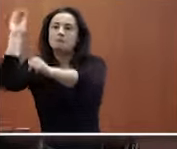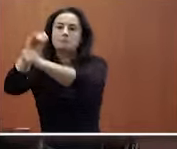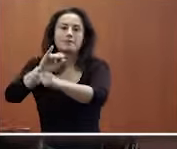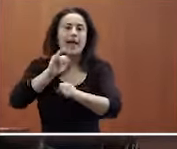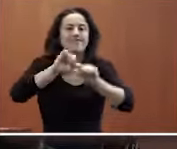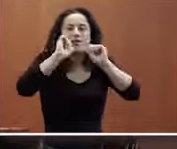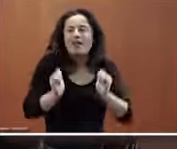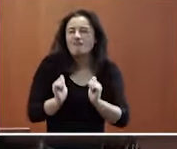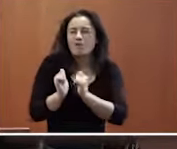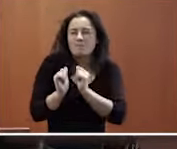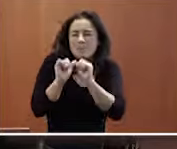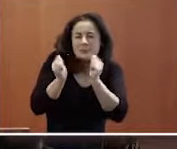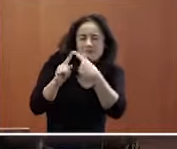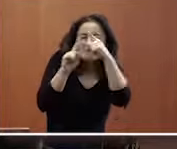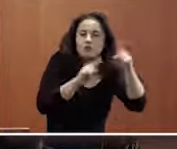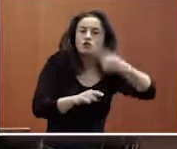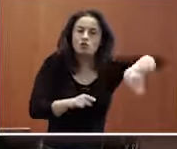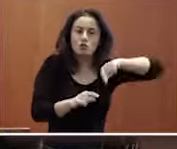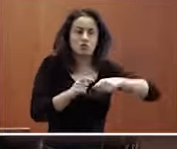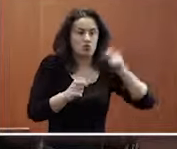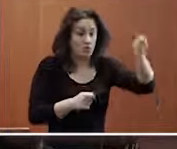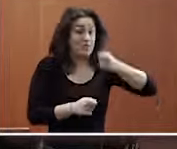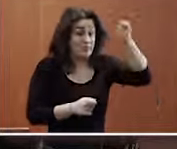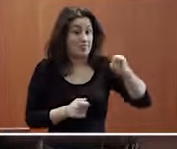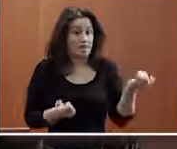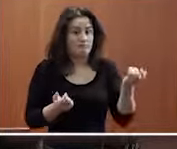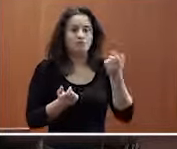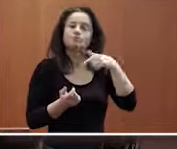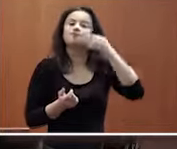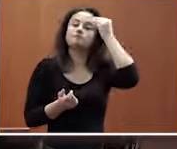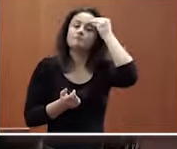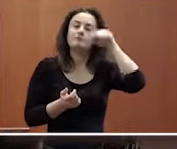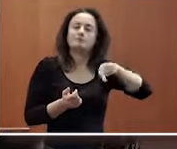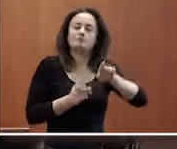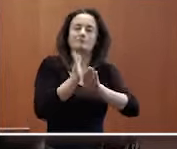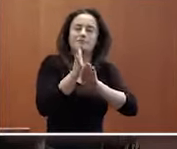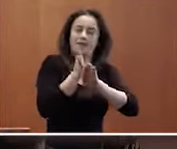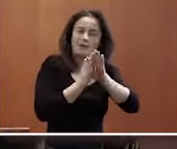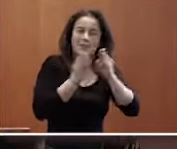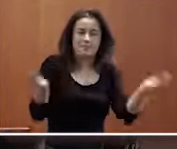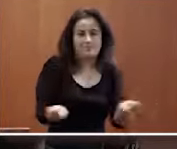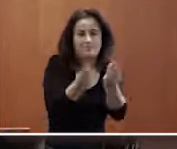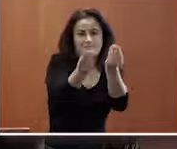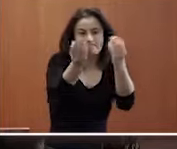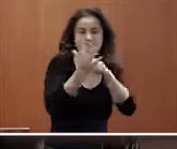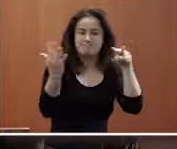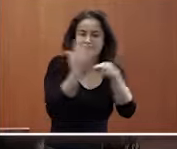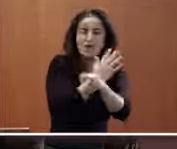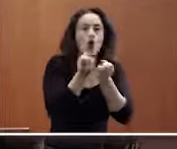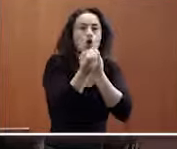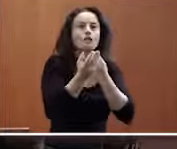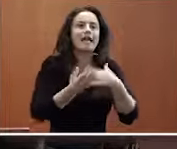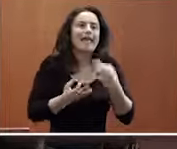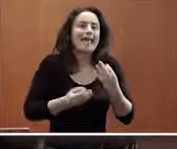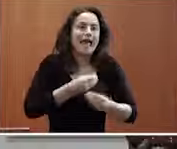cotizamos de alguna manera y todos tenemos que dar cuentas de bueno pues yo creo que hay que hacer hay que tener un avance importante en estos métodos de transparencia hay saber contar lo que hacemos